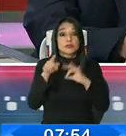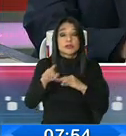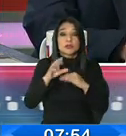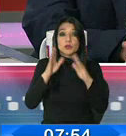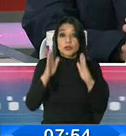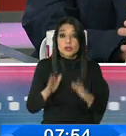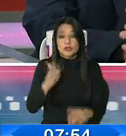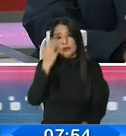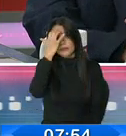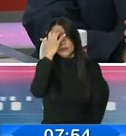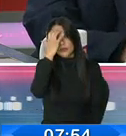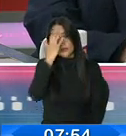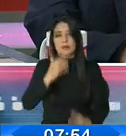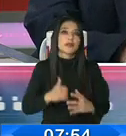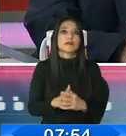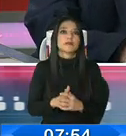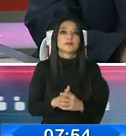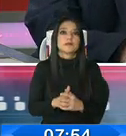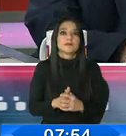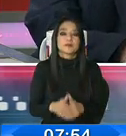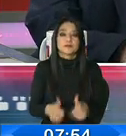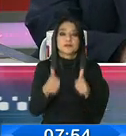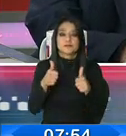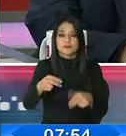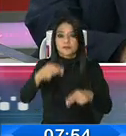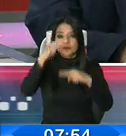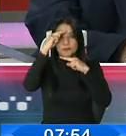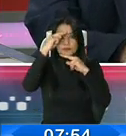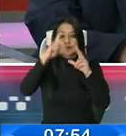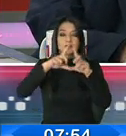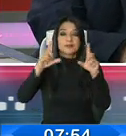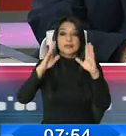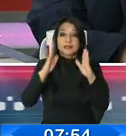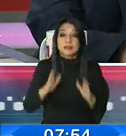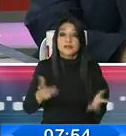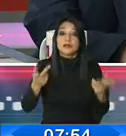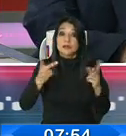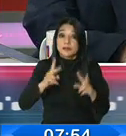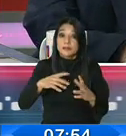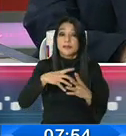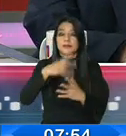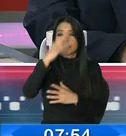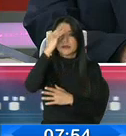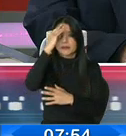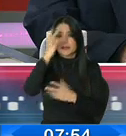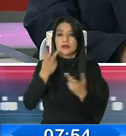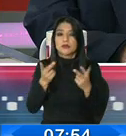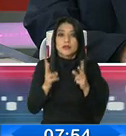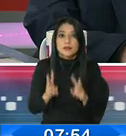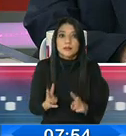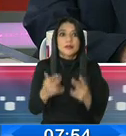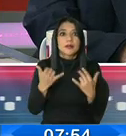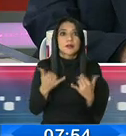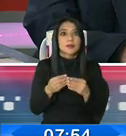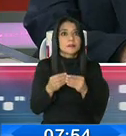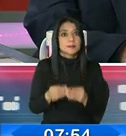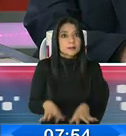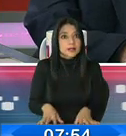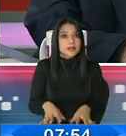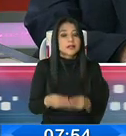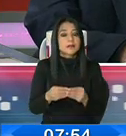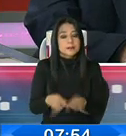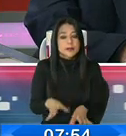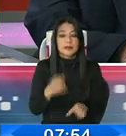a la ciudadanía. Ministro, nos ha dado buenas noticias para los empresarios y también para los que lamentablemente han perdido y